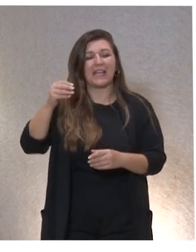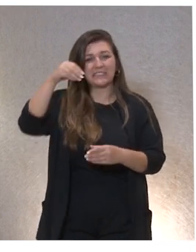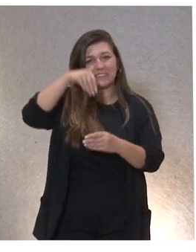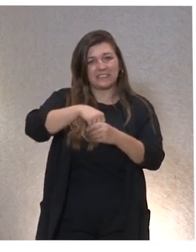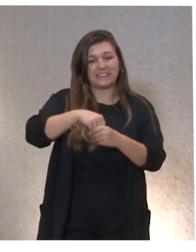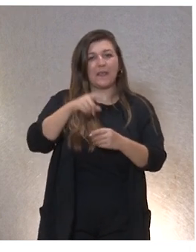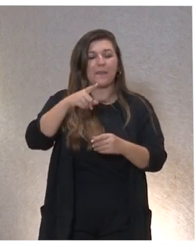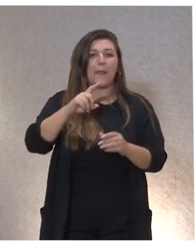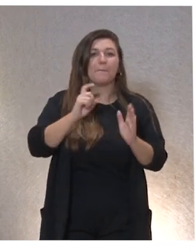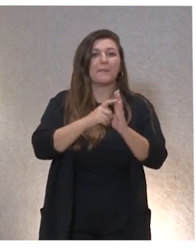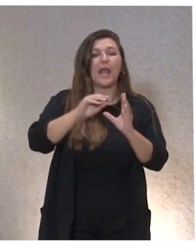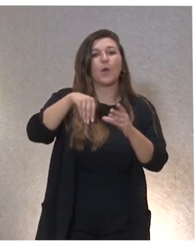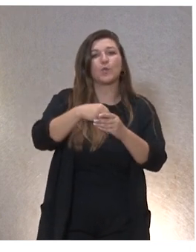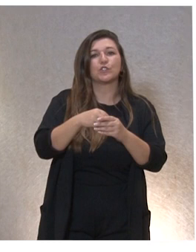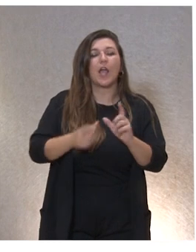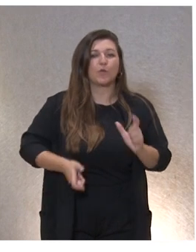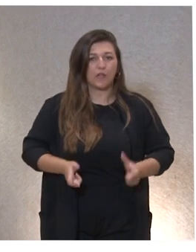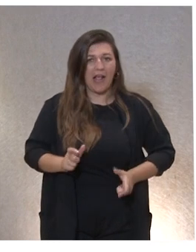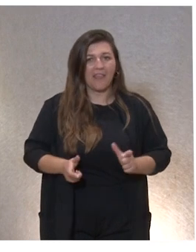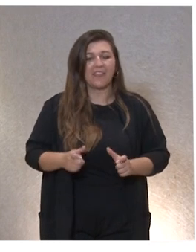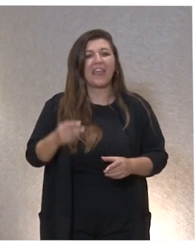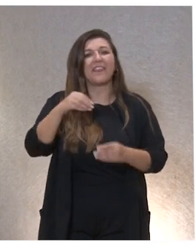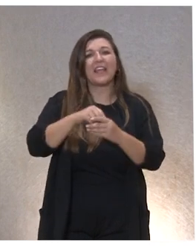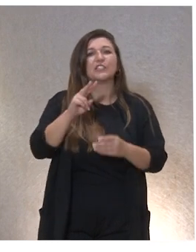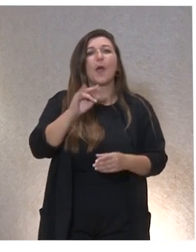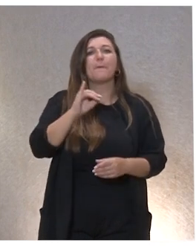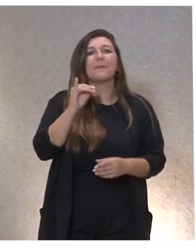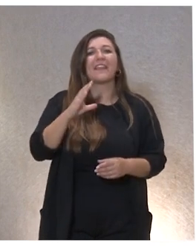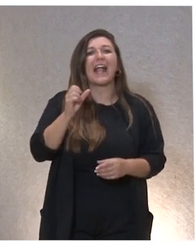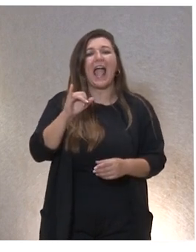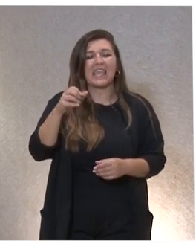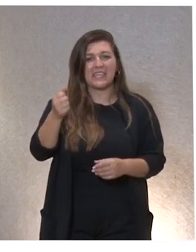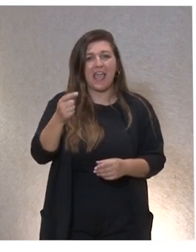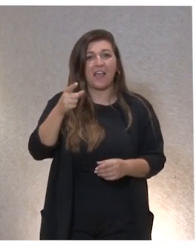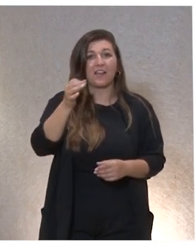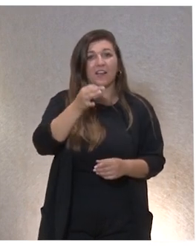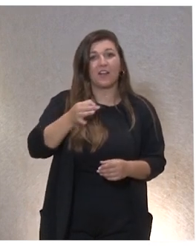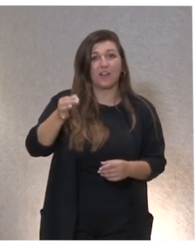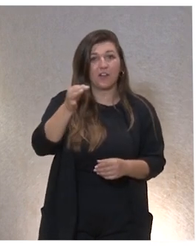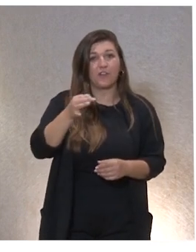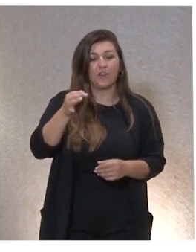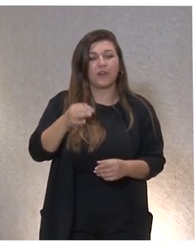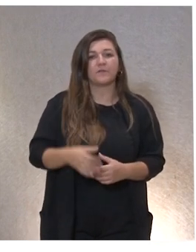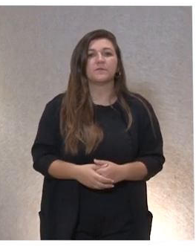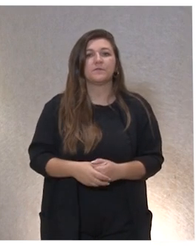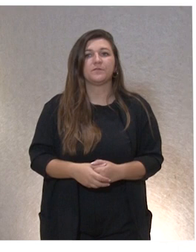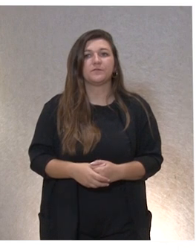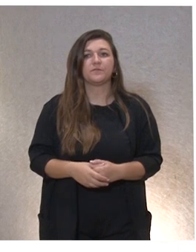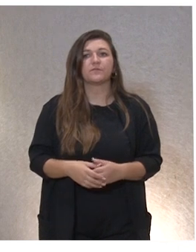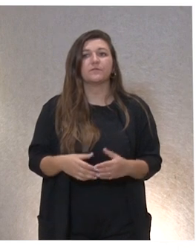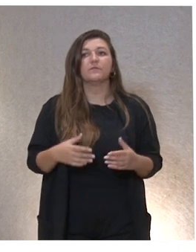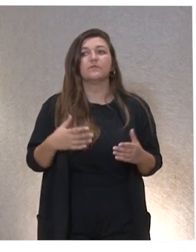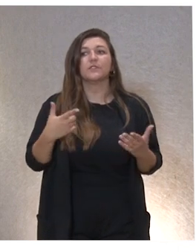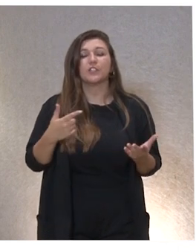y que se sitúa en Vizcaya, en la comarca de Uribe Costa principalmente. Y, bueno,